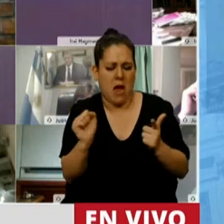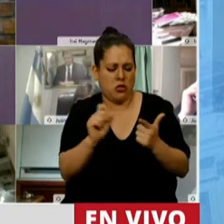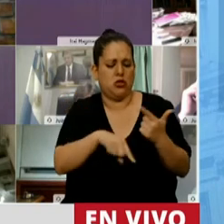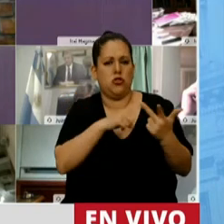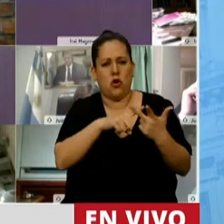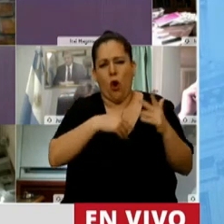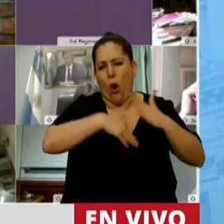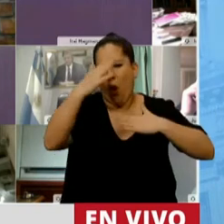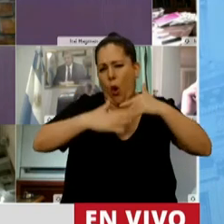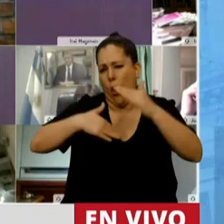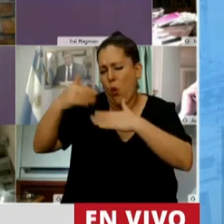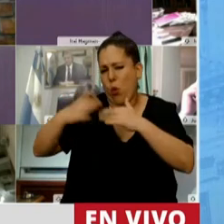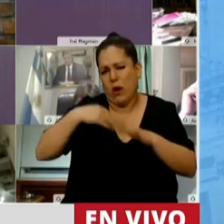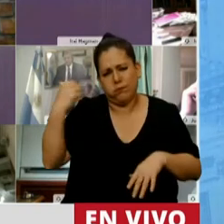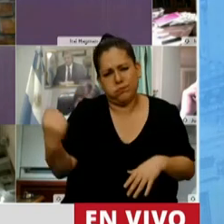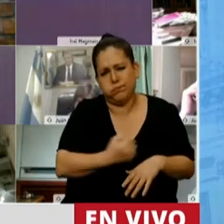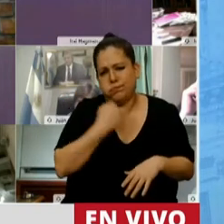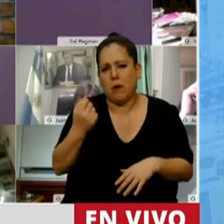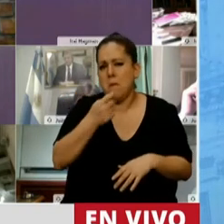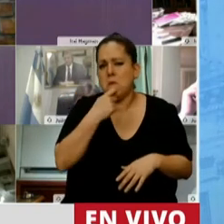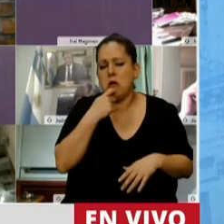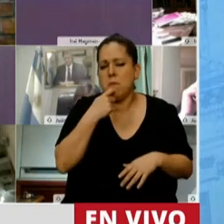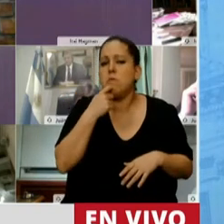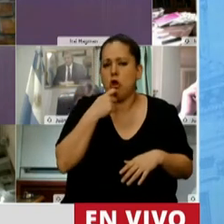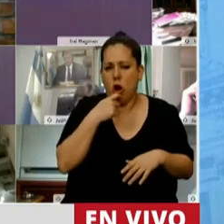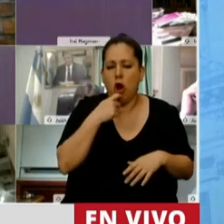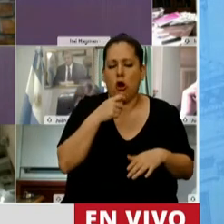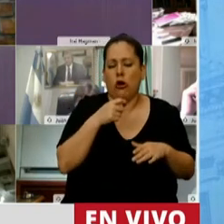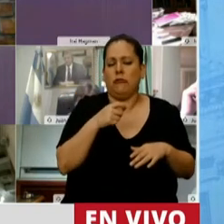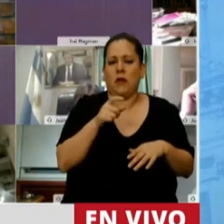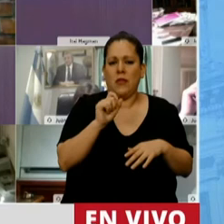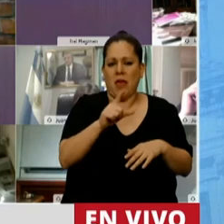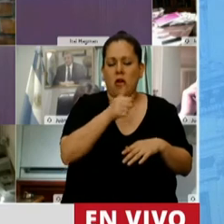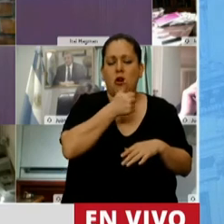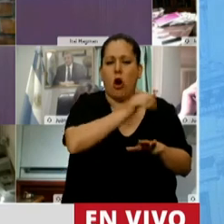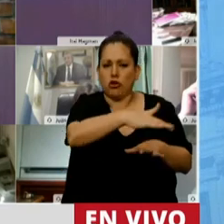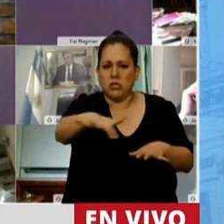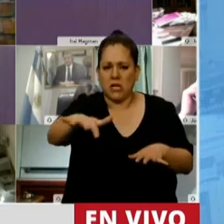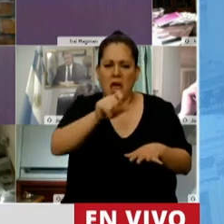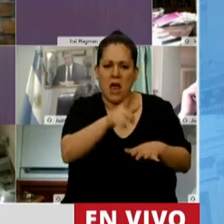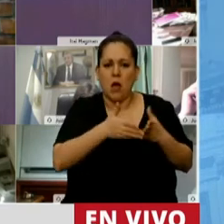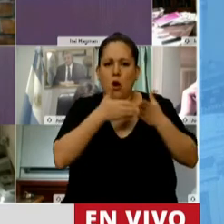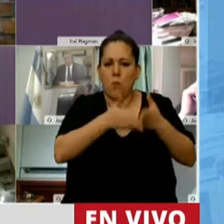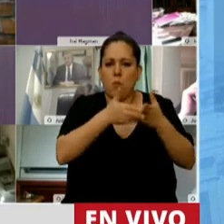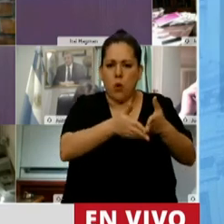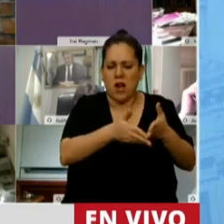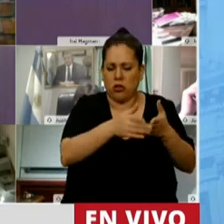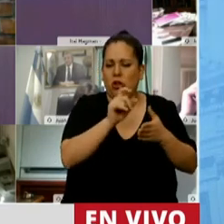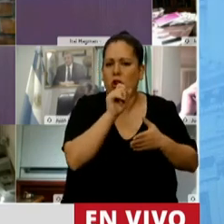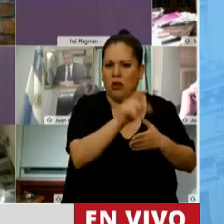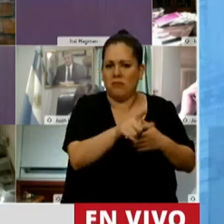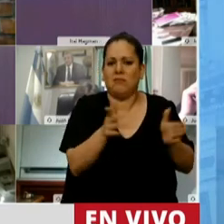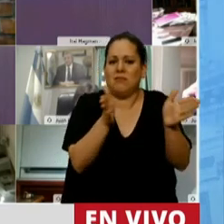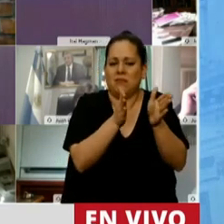emblemáticas, como el Corredor Bioceánico, Puerto Chacabuto con